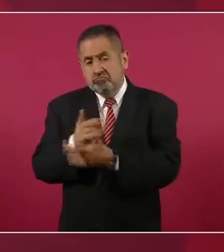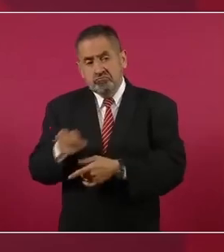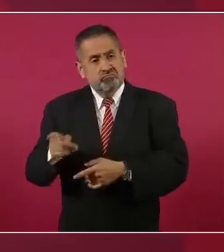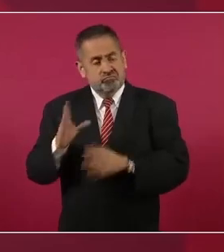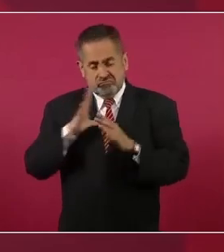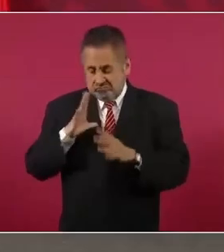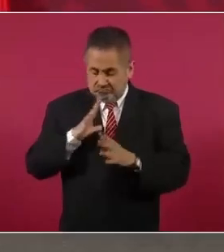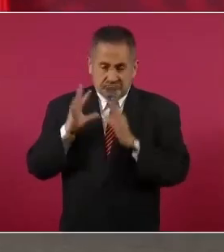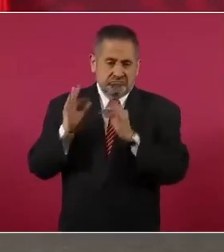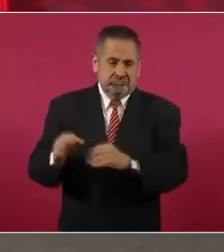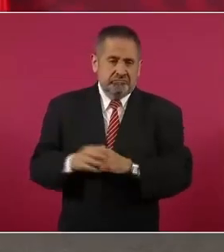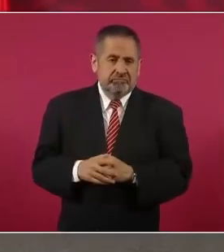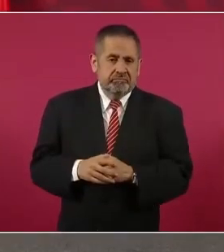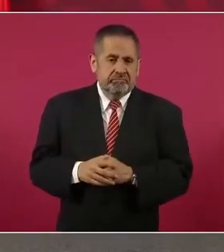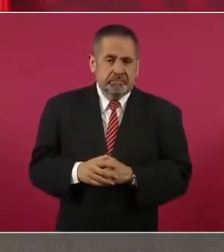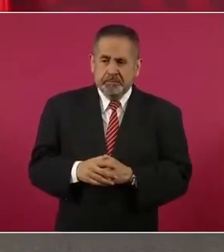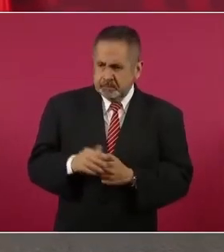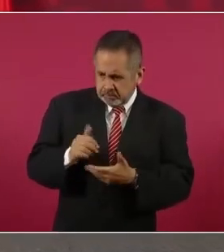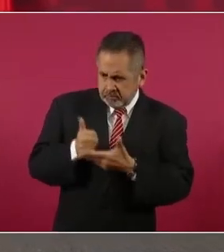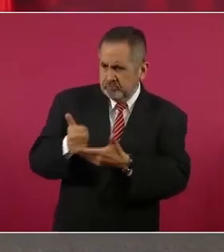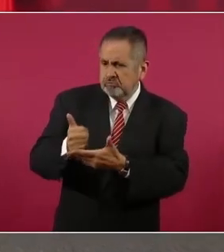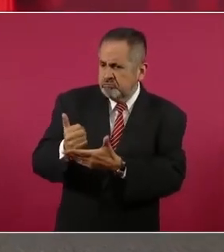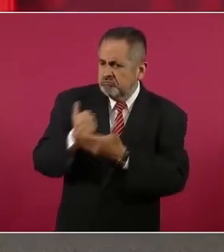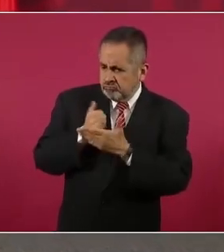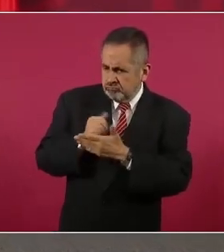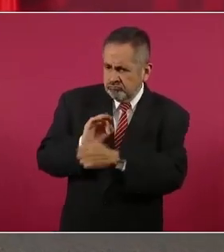la ayuda mutua,